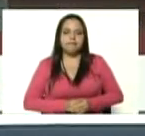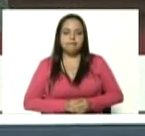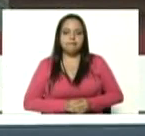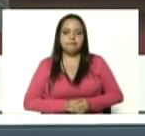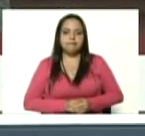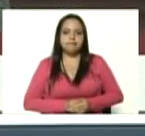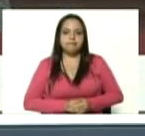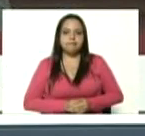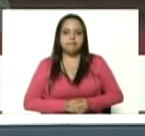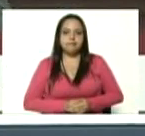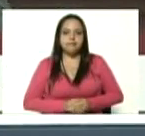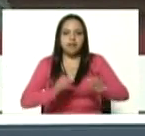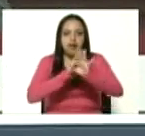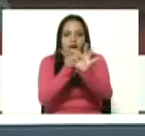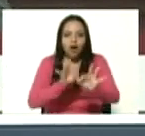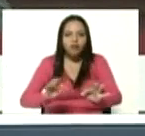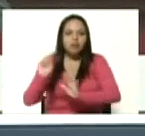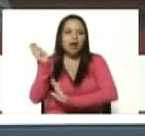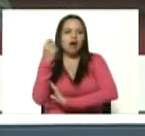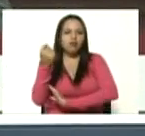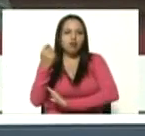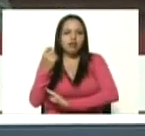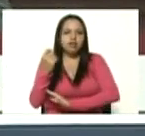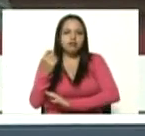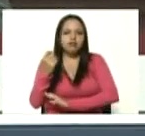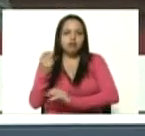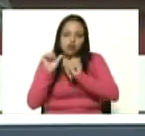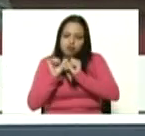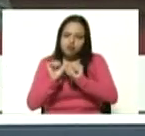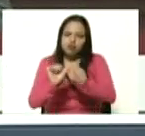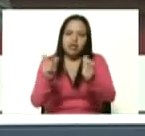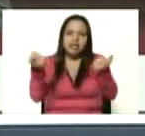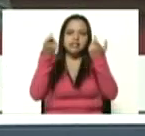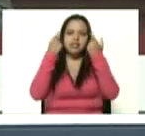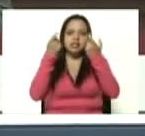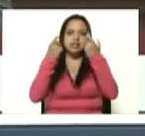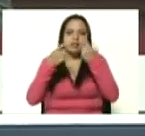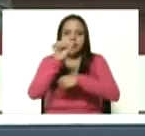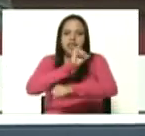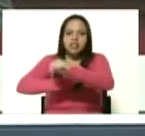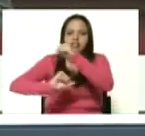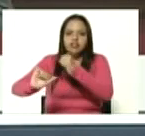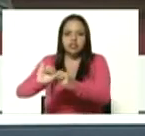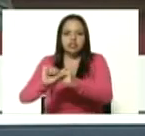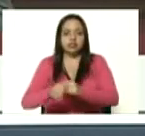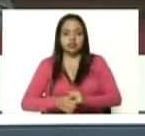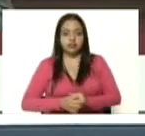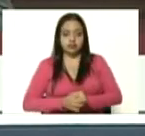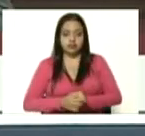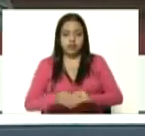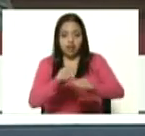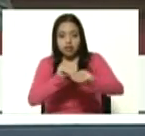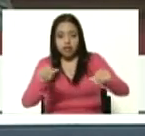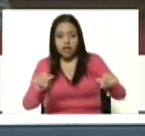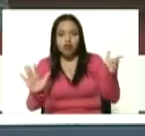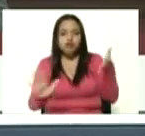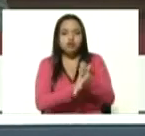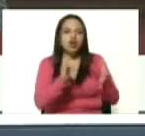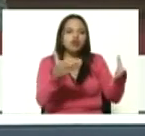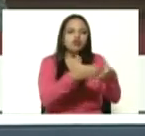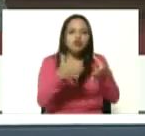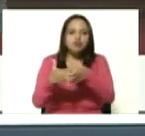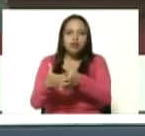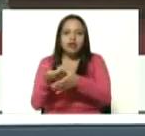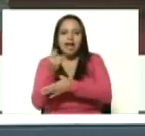de Apure no sirve como enseñanza para defender el territorio ante grupos mandados